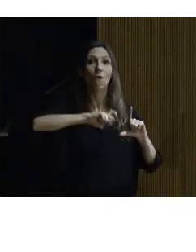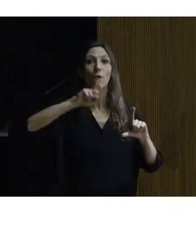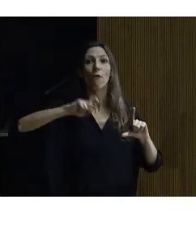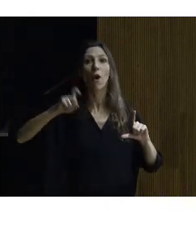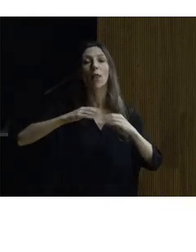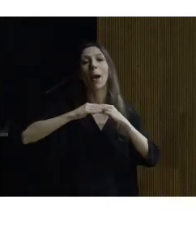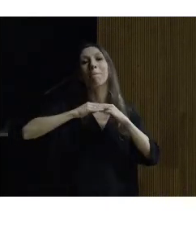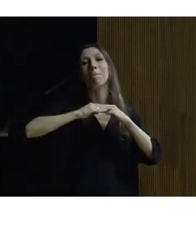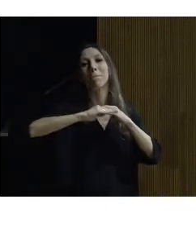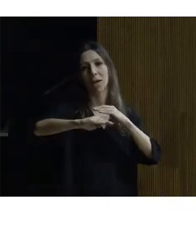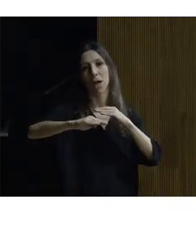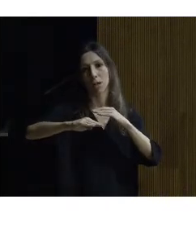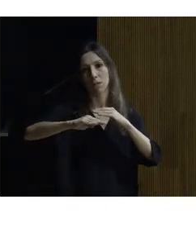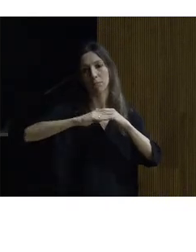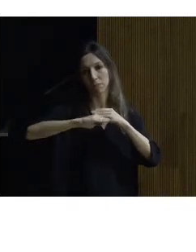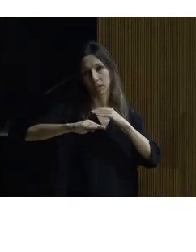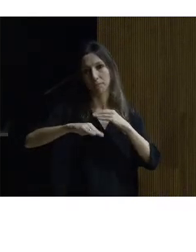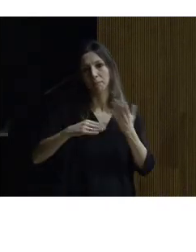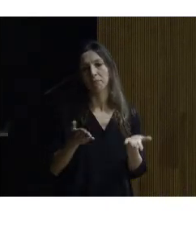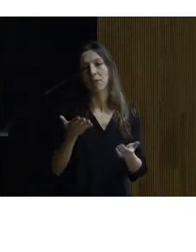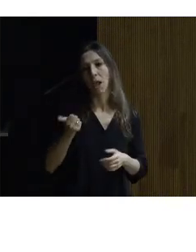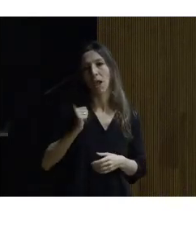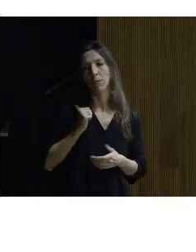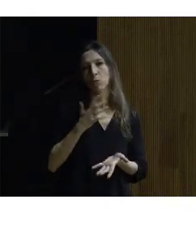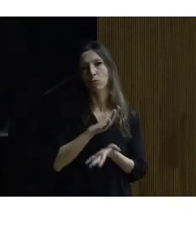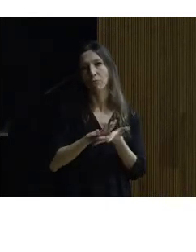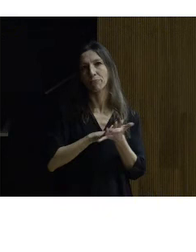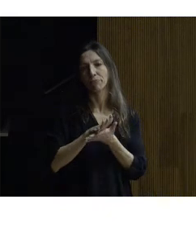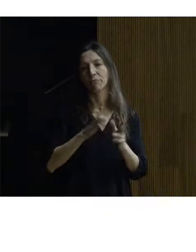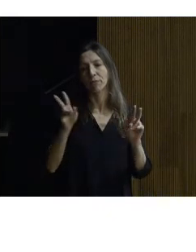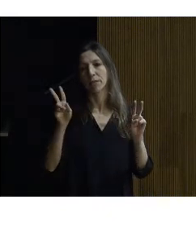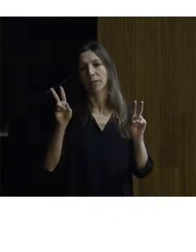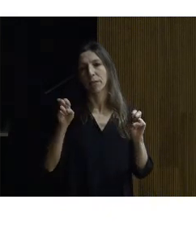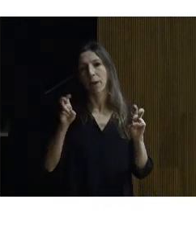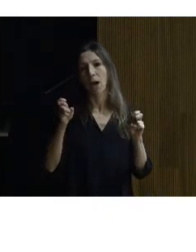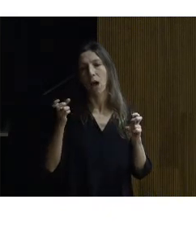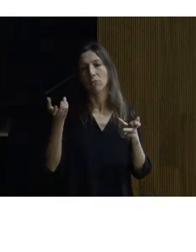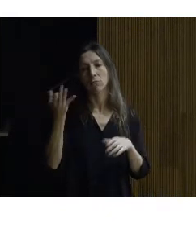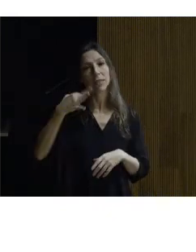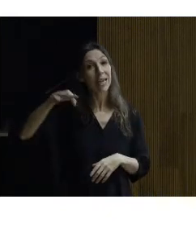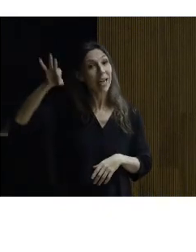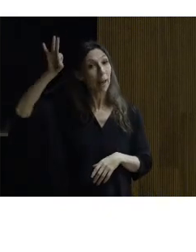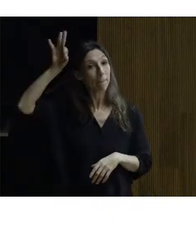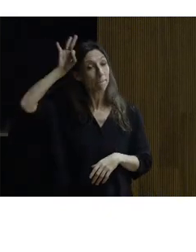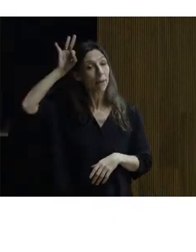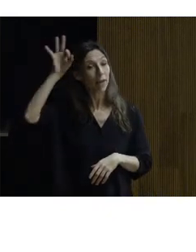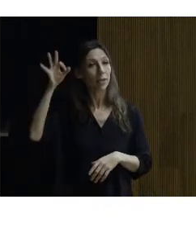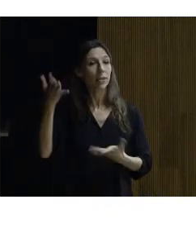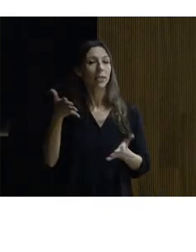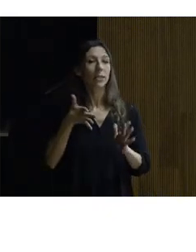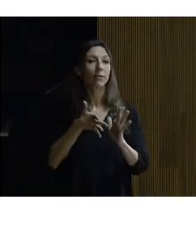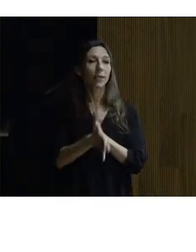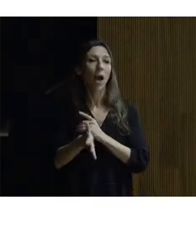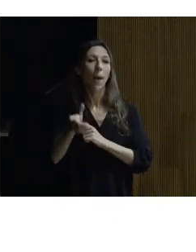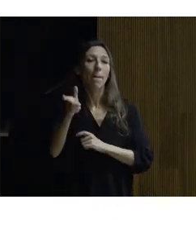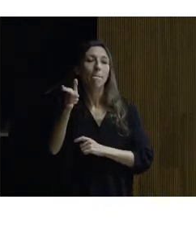comento aprovecho para comentar que en este caso lo que es un implante coclear es aquella persona que tiene un problema